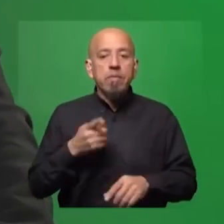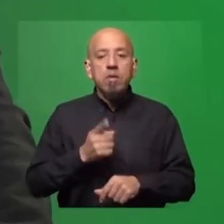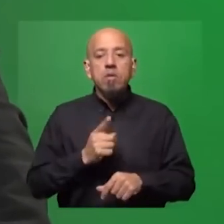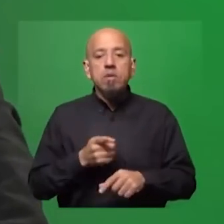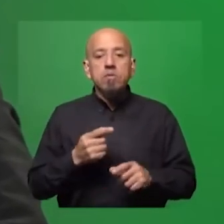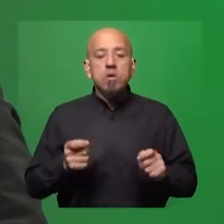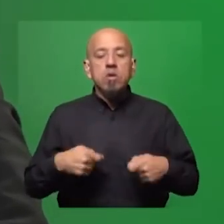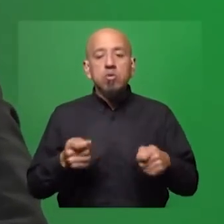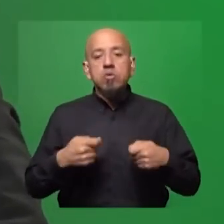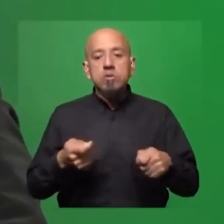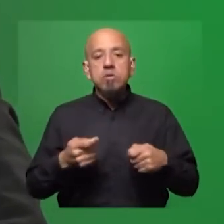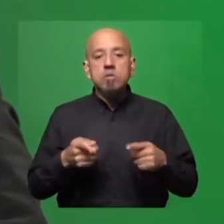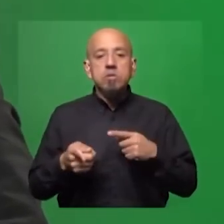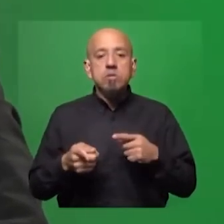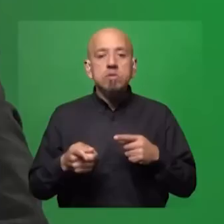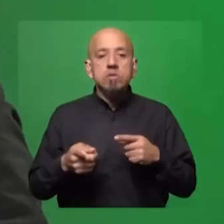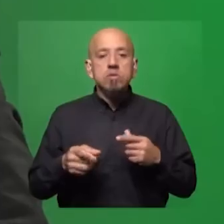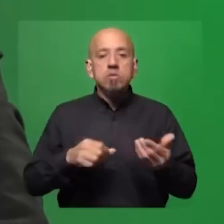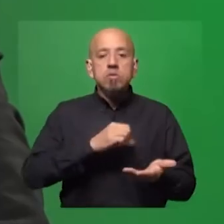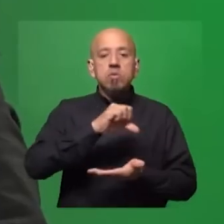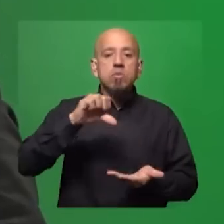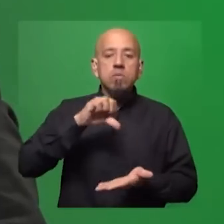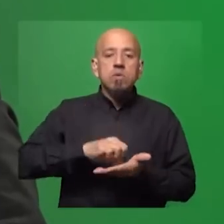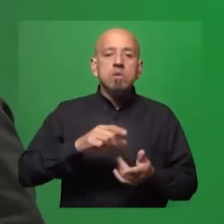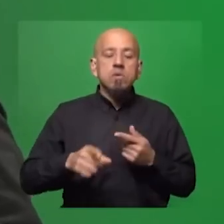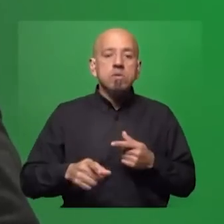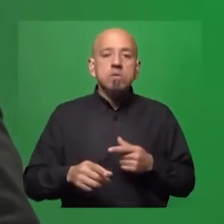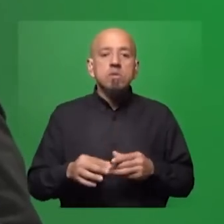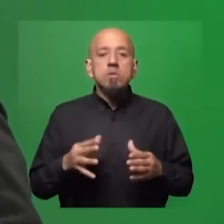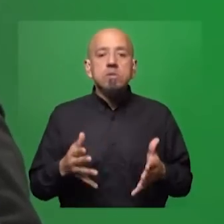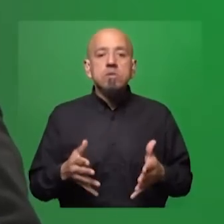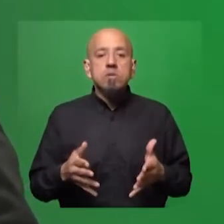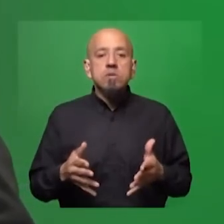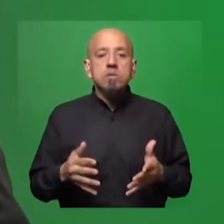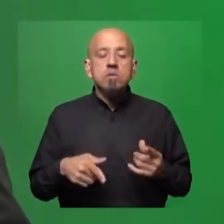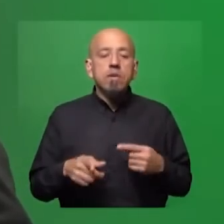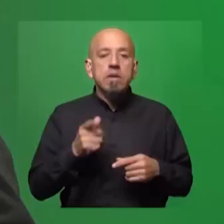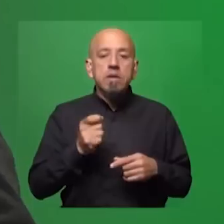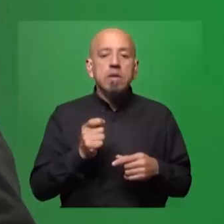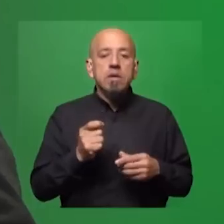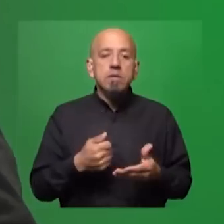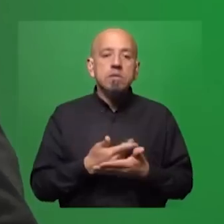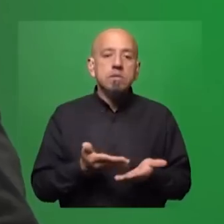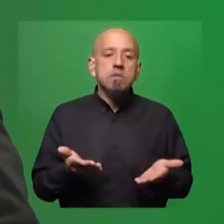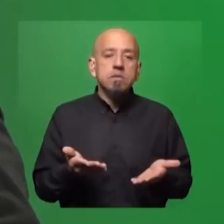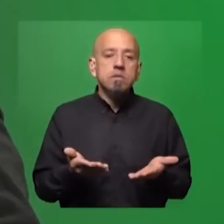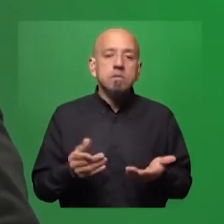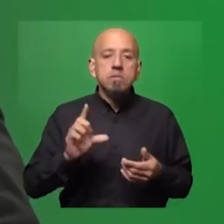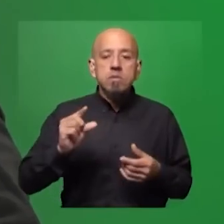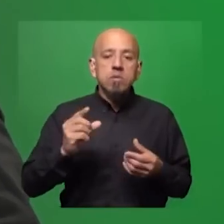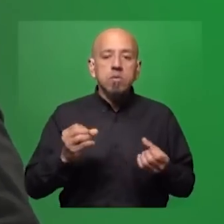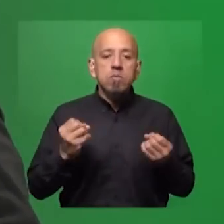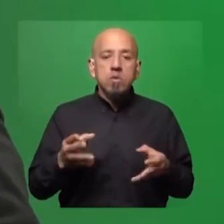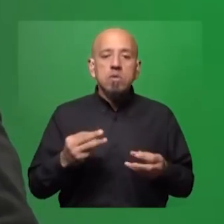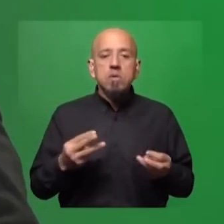negociar en conjunto con los países, terminamos cada uno intentando ver quién ofrece más, o mejor dicho menos, porque en general